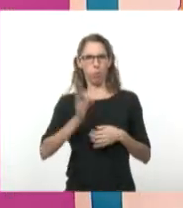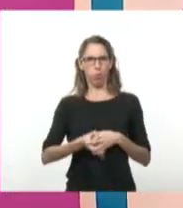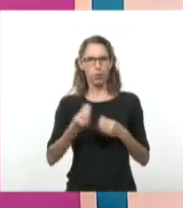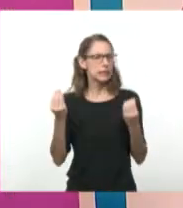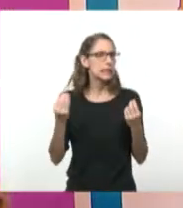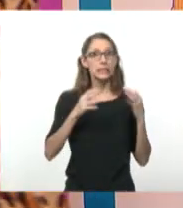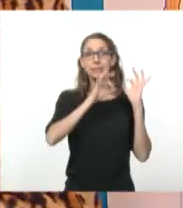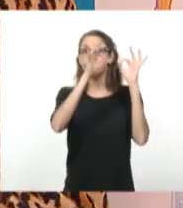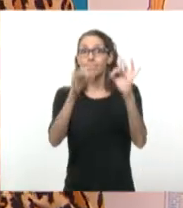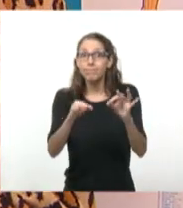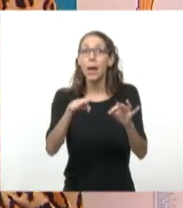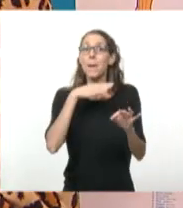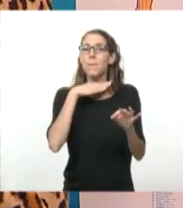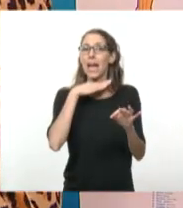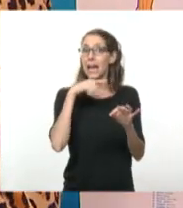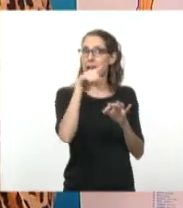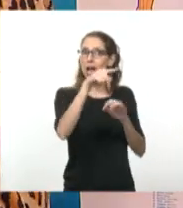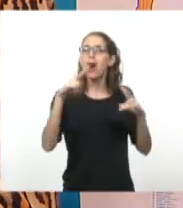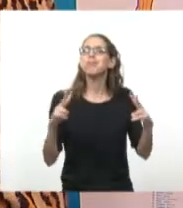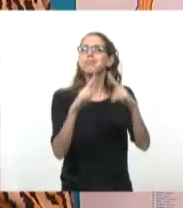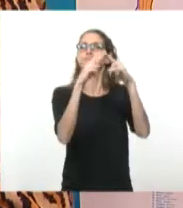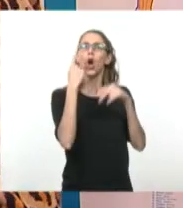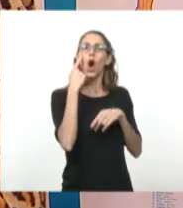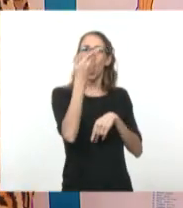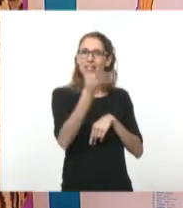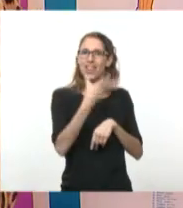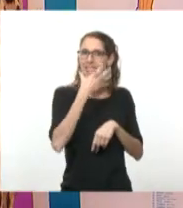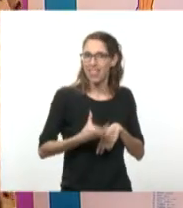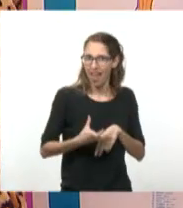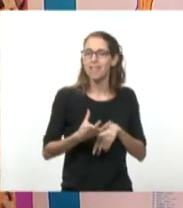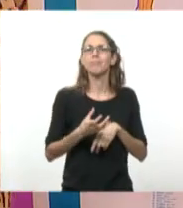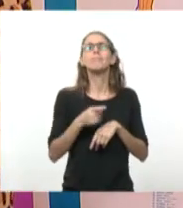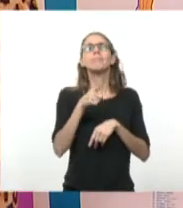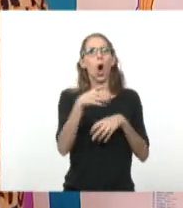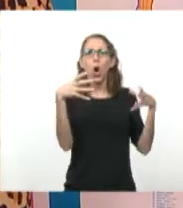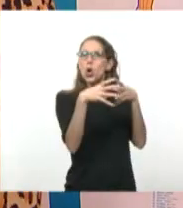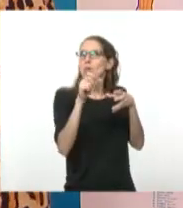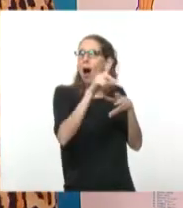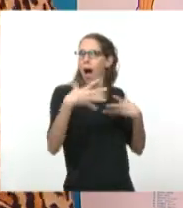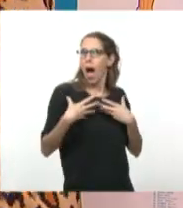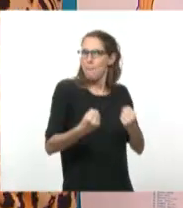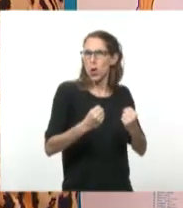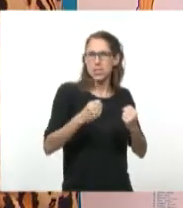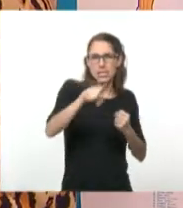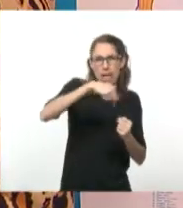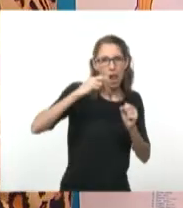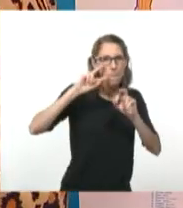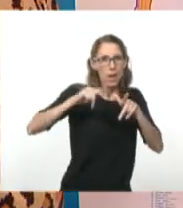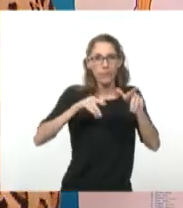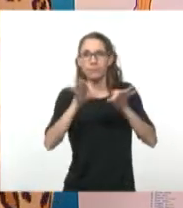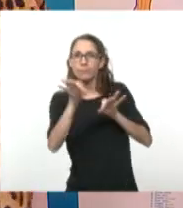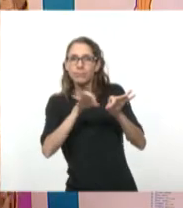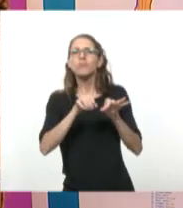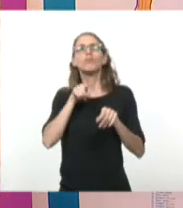y, bueno, conoce a Fidel Castro y al grupo de revolucionarios que están planificando la